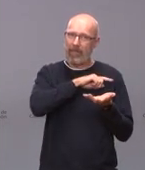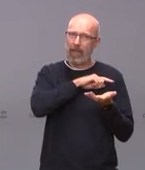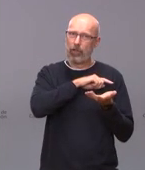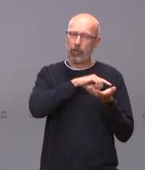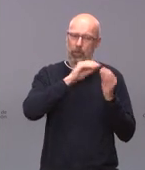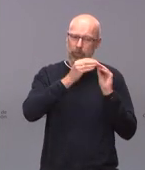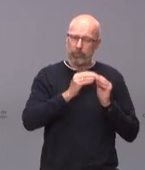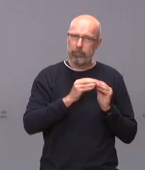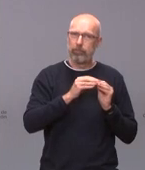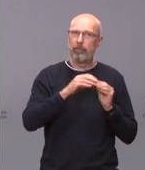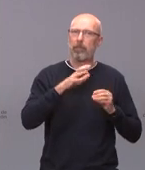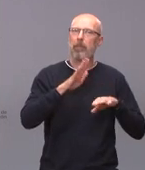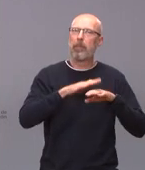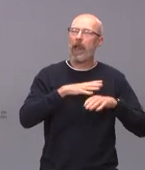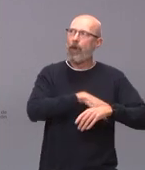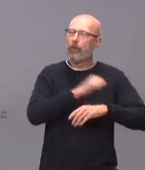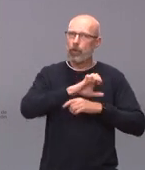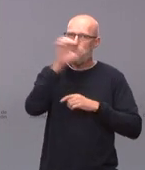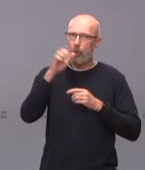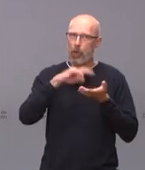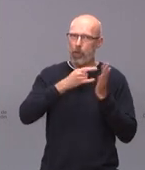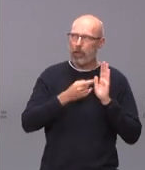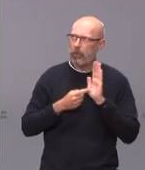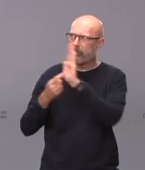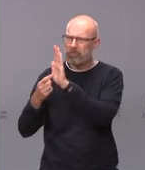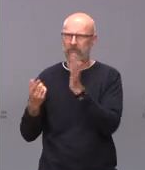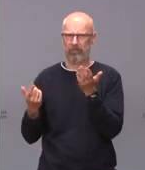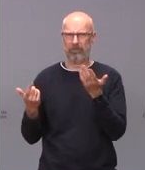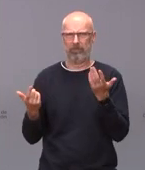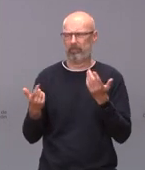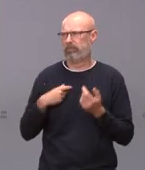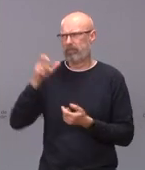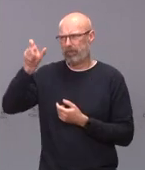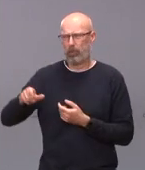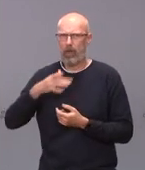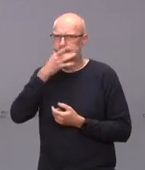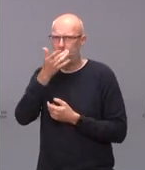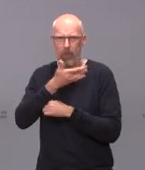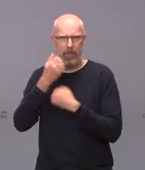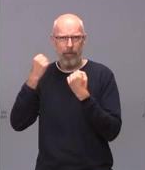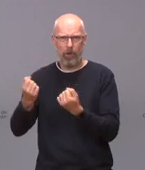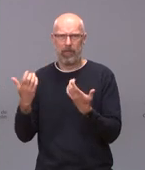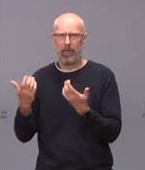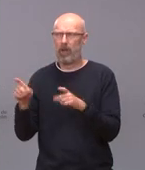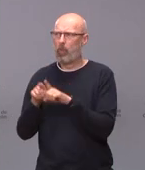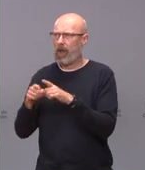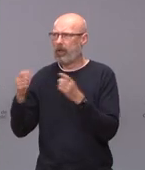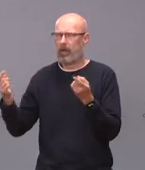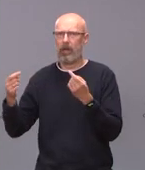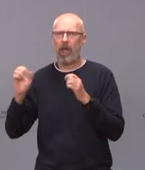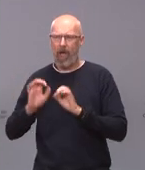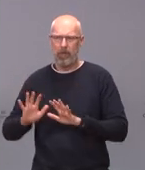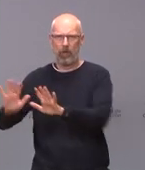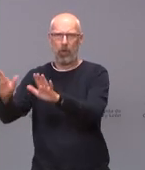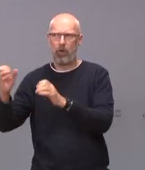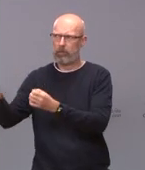real yo he visto gente con desfachatez pero esto ya es de traca o el grado de abandono en el que se